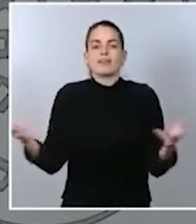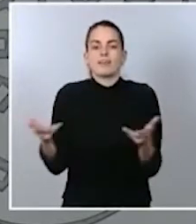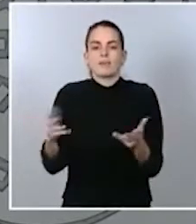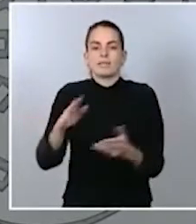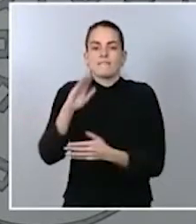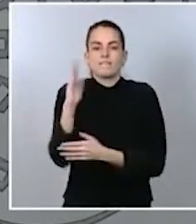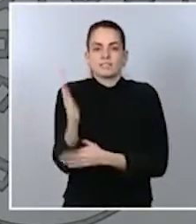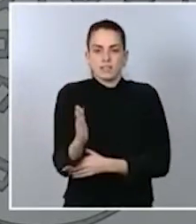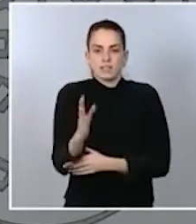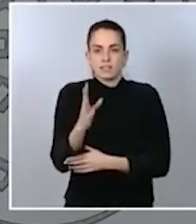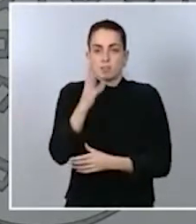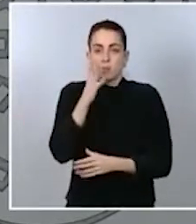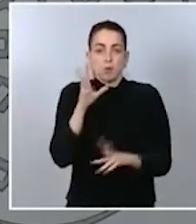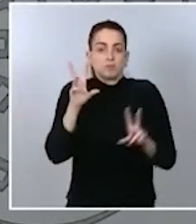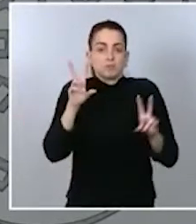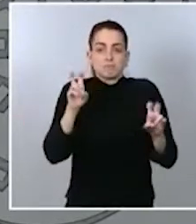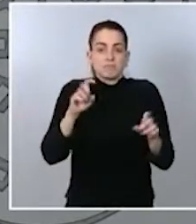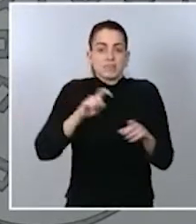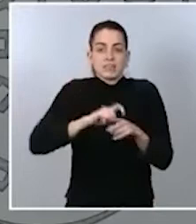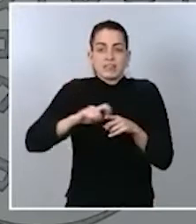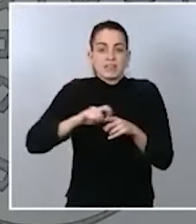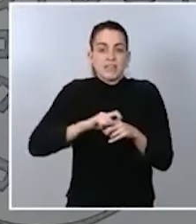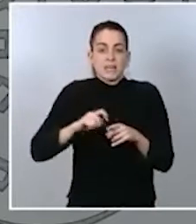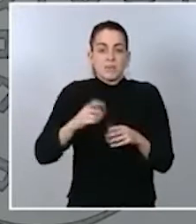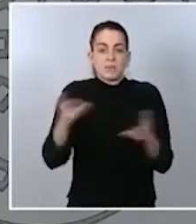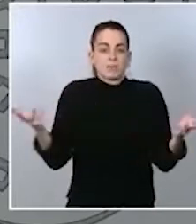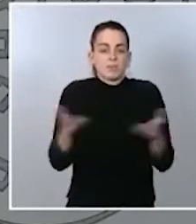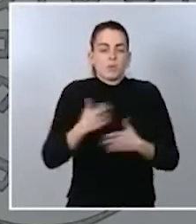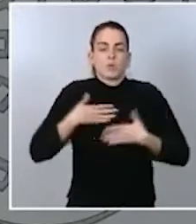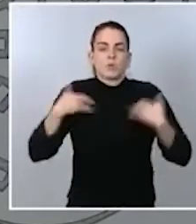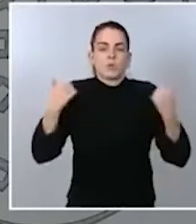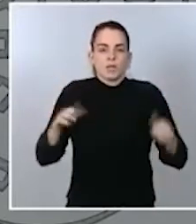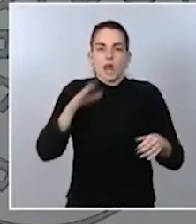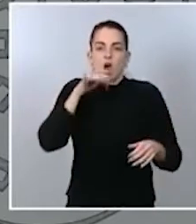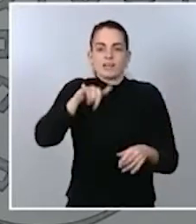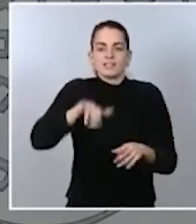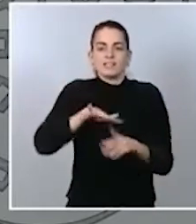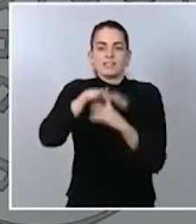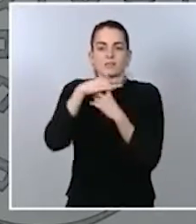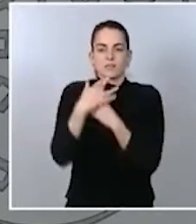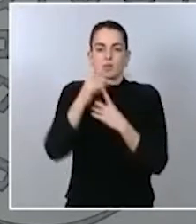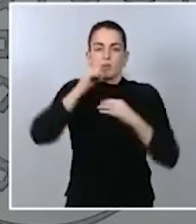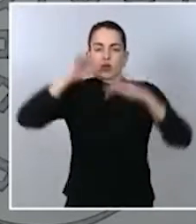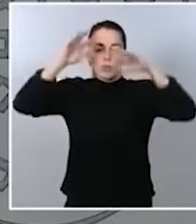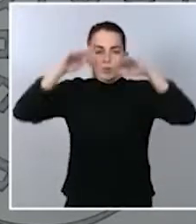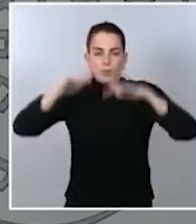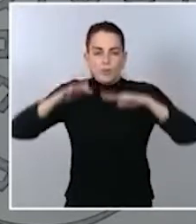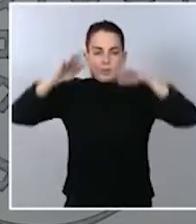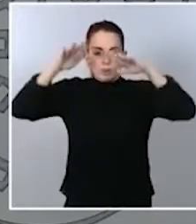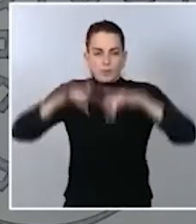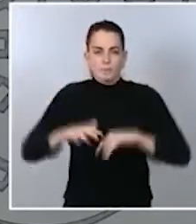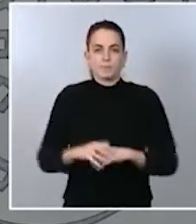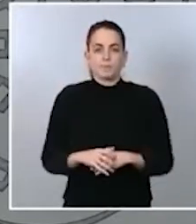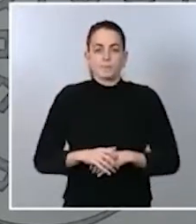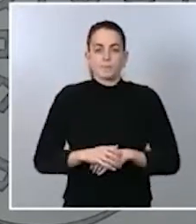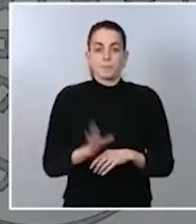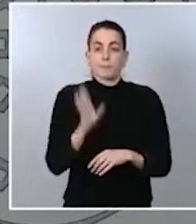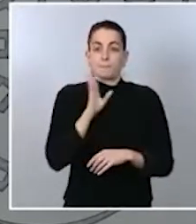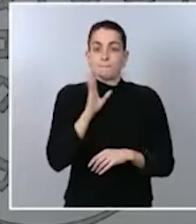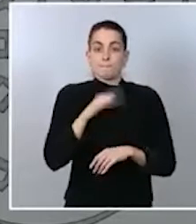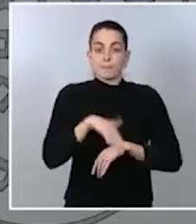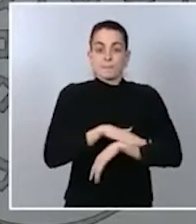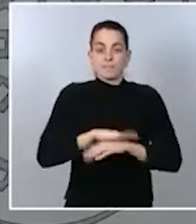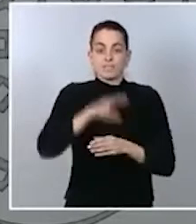emergencia, en este caso por la emergencia de este temporal. Como ha dicho el ministro del Interior,